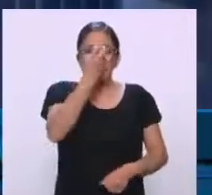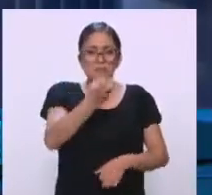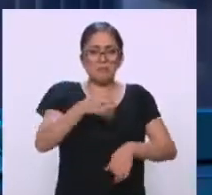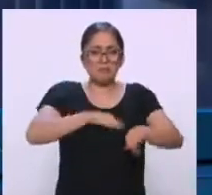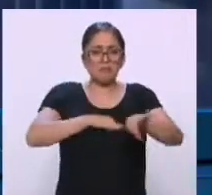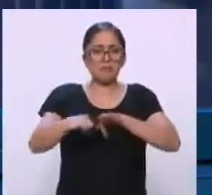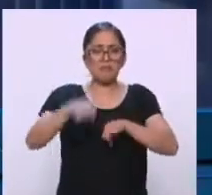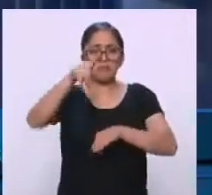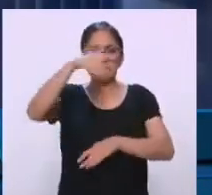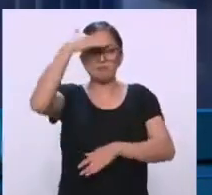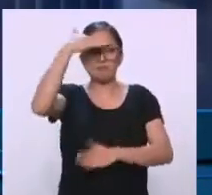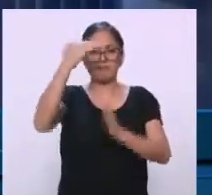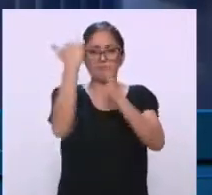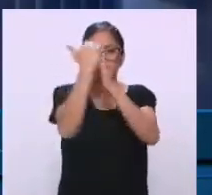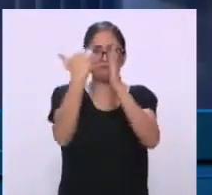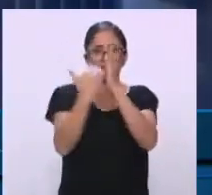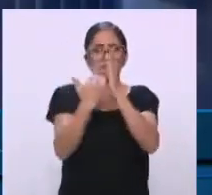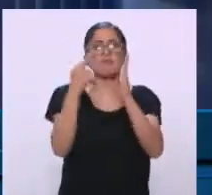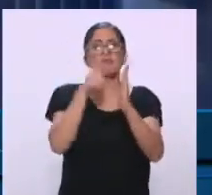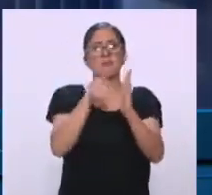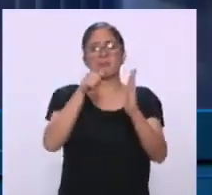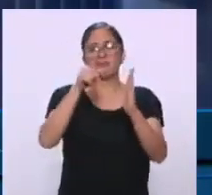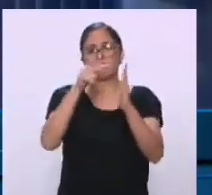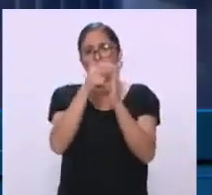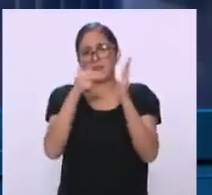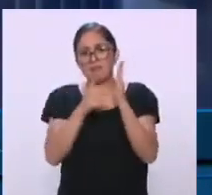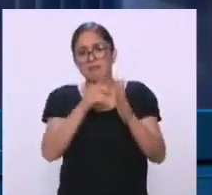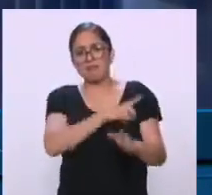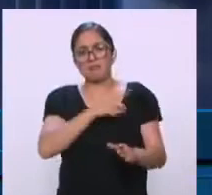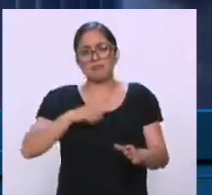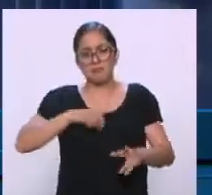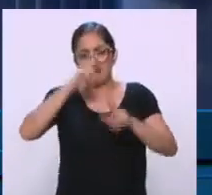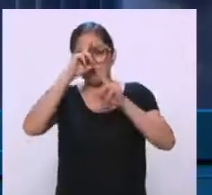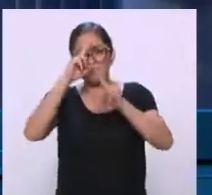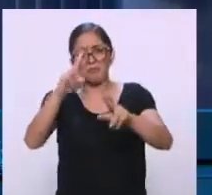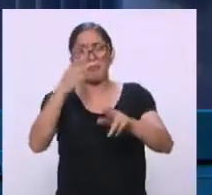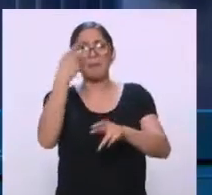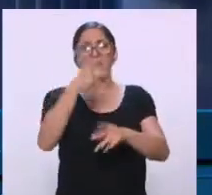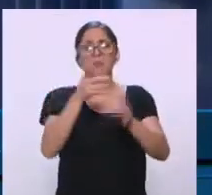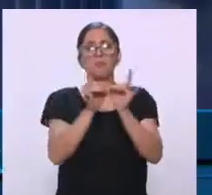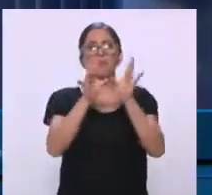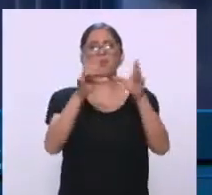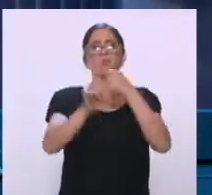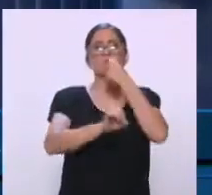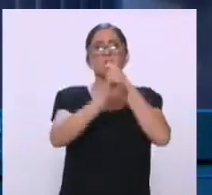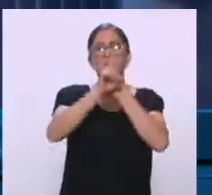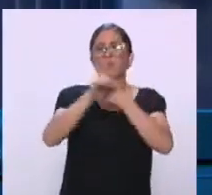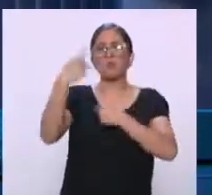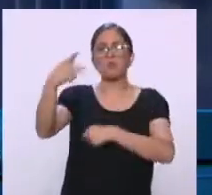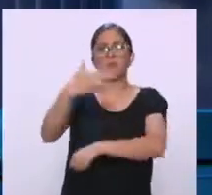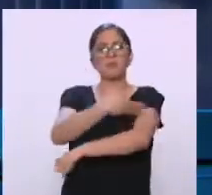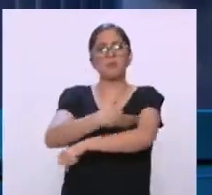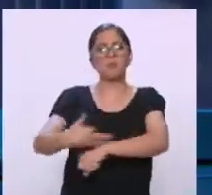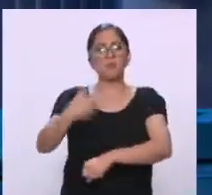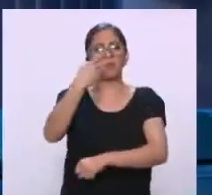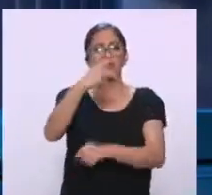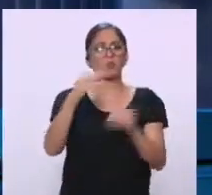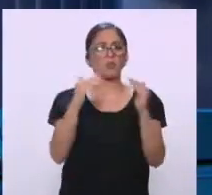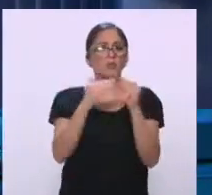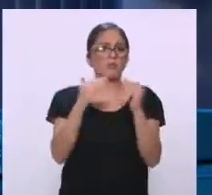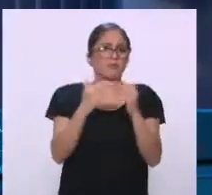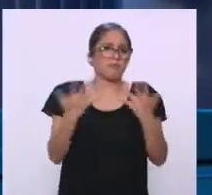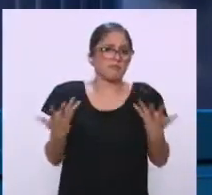profesionalismo y pone en riesgo a una familia en su propia casa, ¿no? Bueno, pues vamos a ver cómo